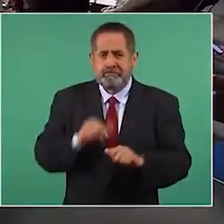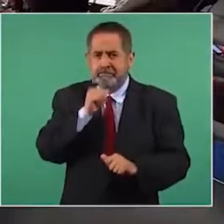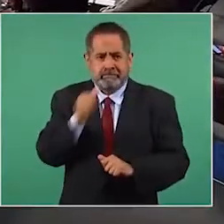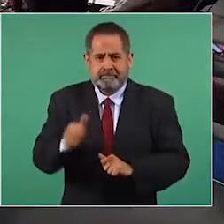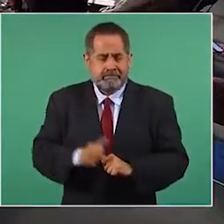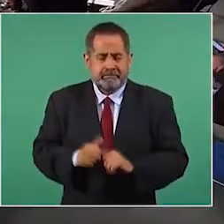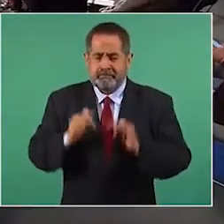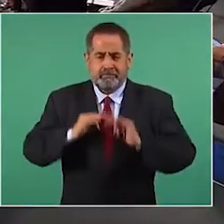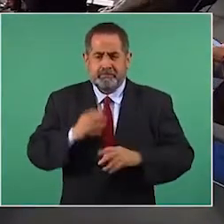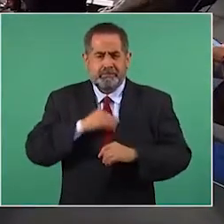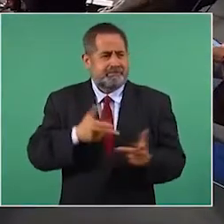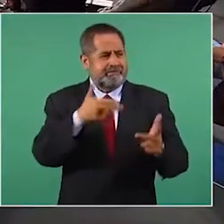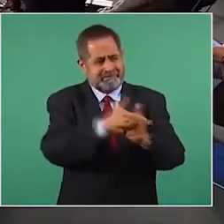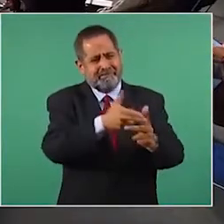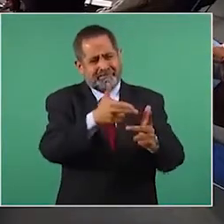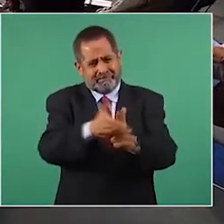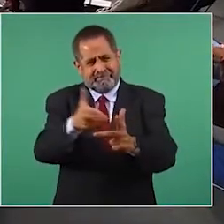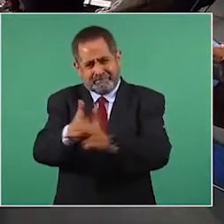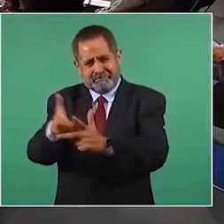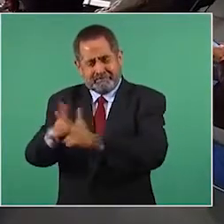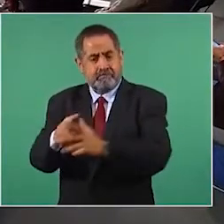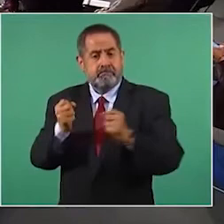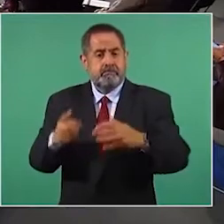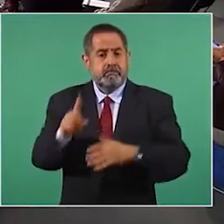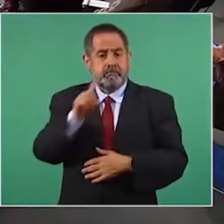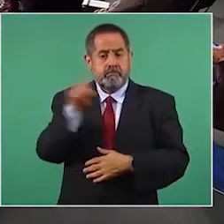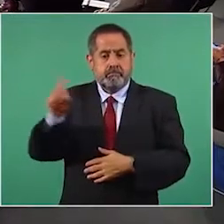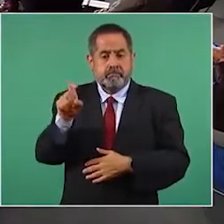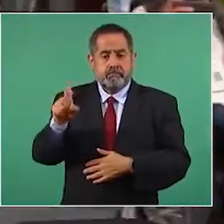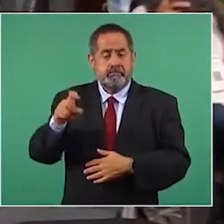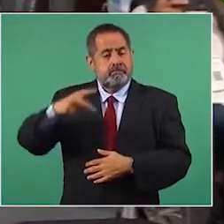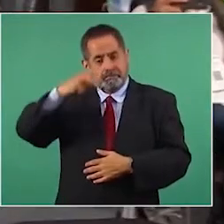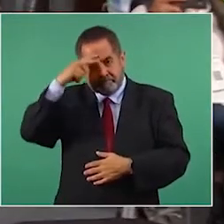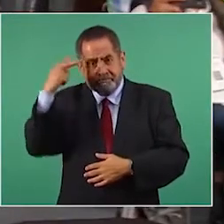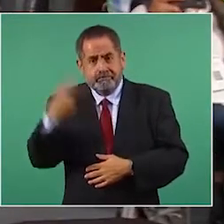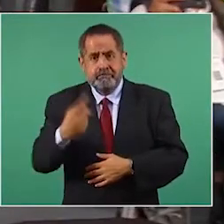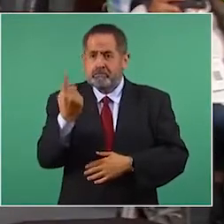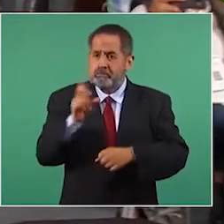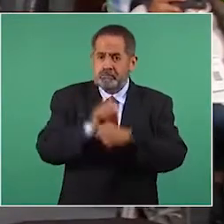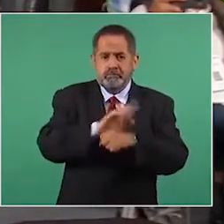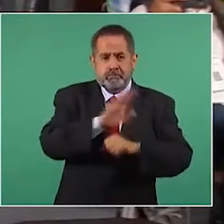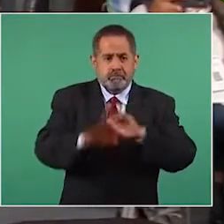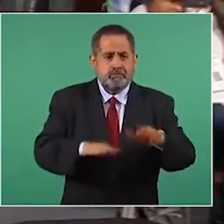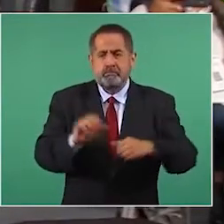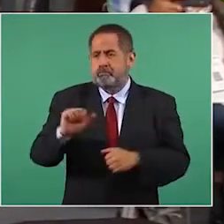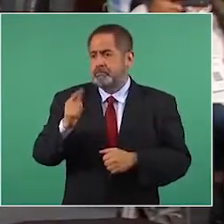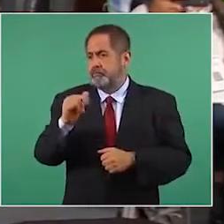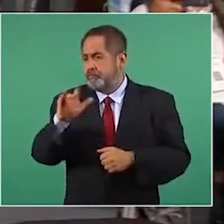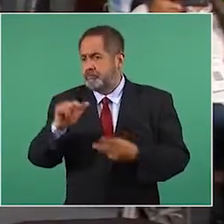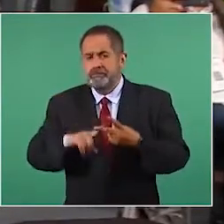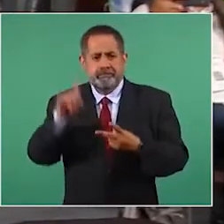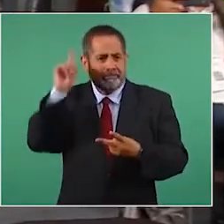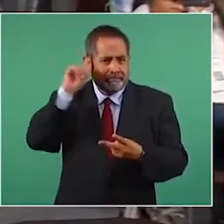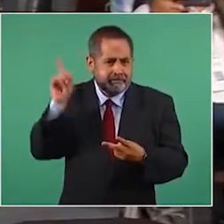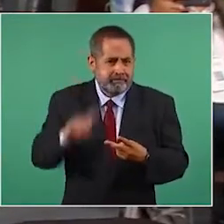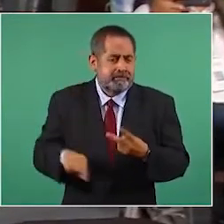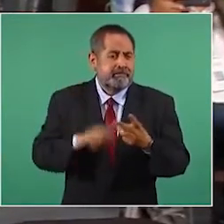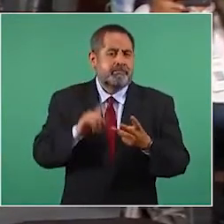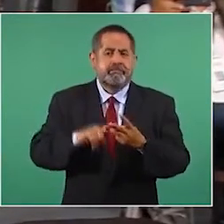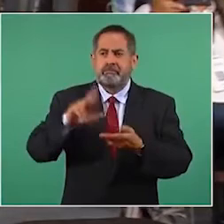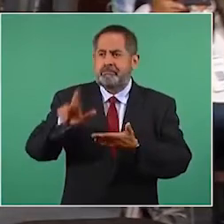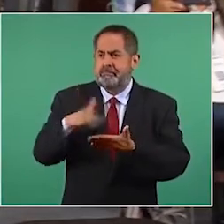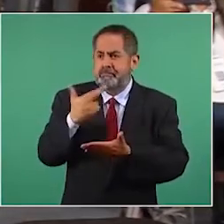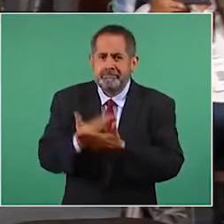presidente. Le están matando casi 100 mexicanos por día en Aguililla, en Zacatecas, en